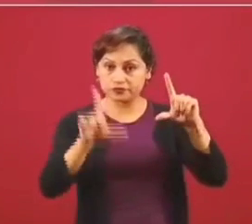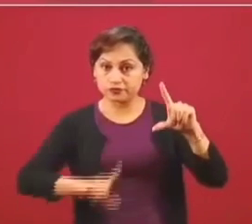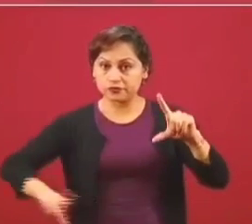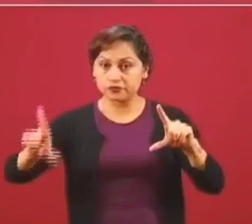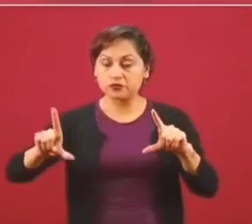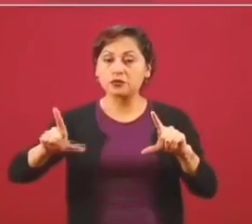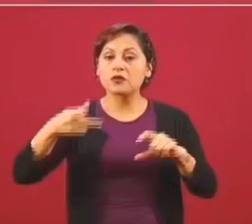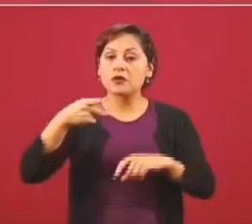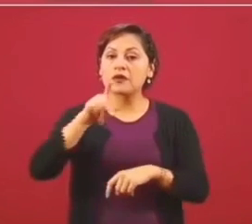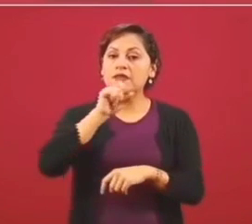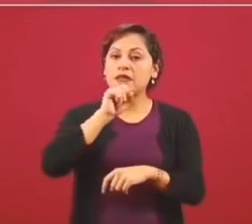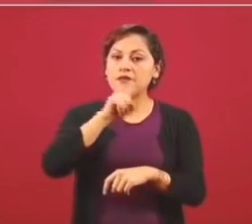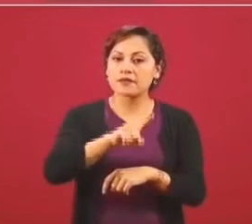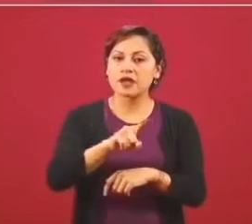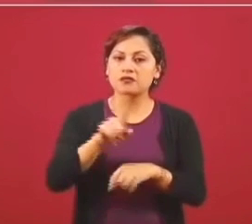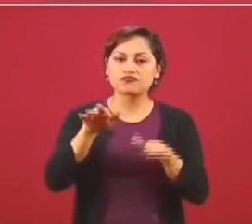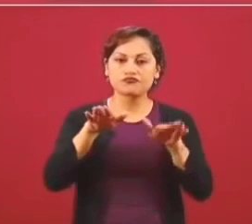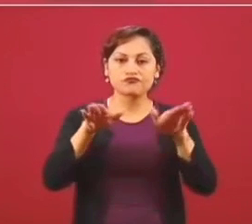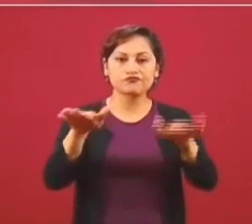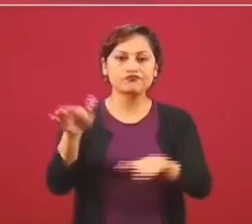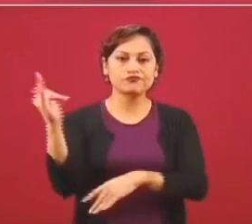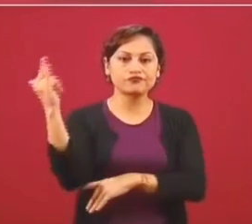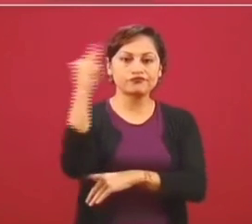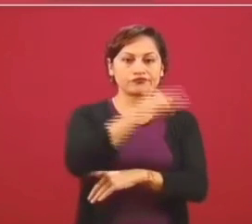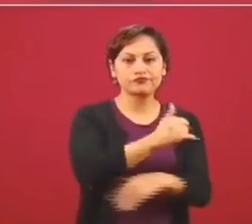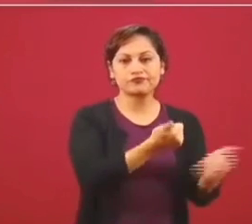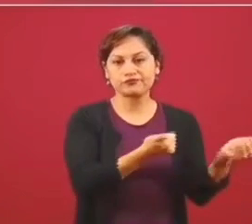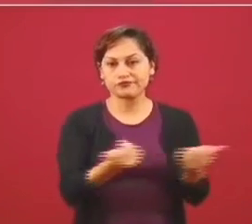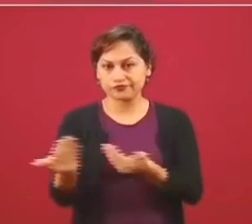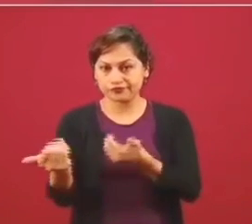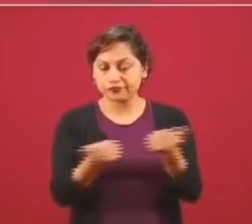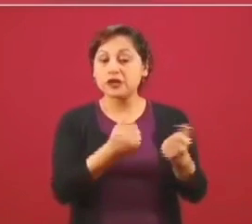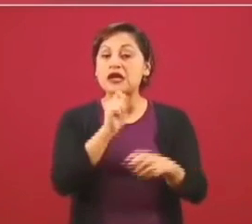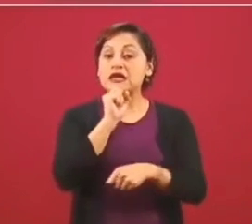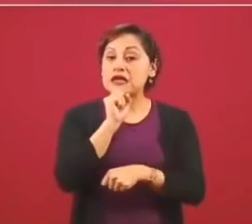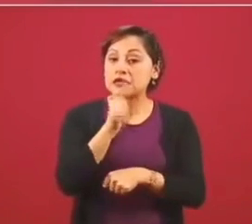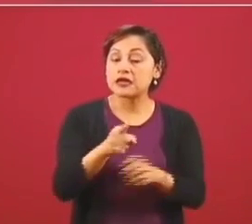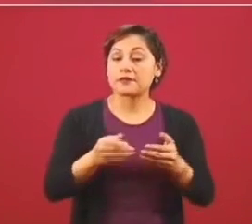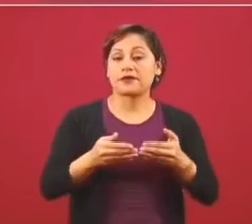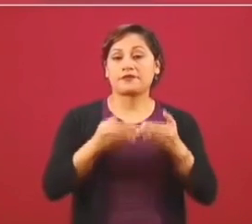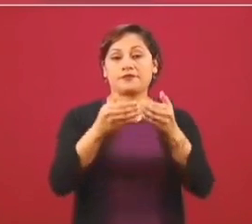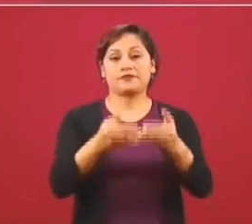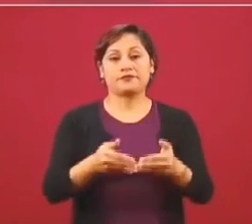los aeropuertos y los puertos.